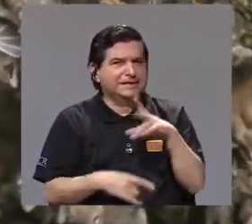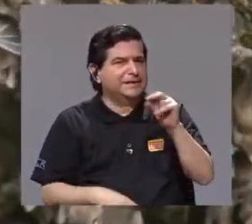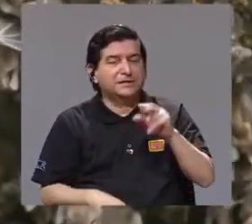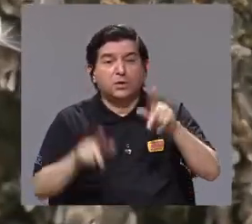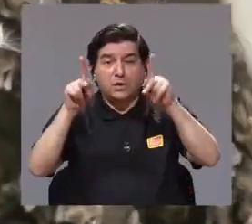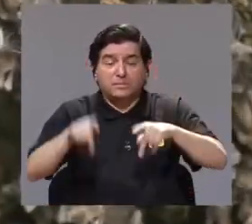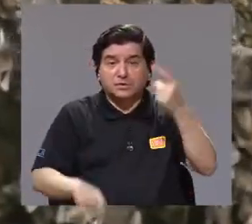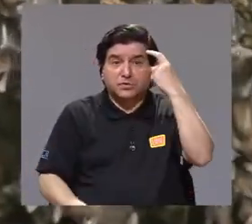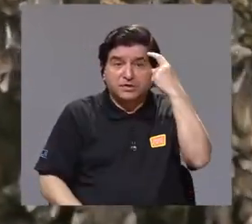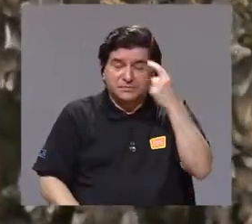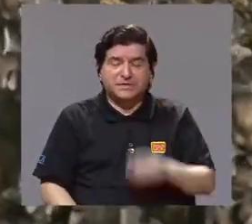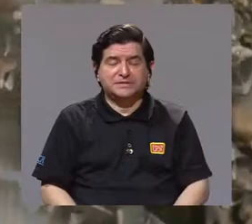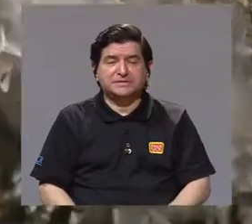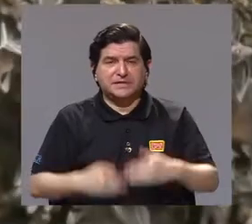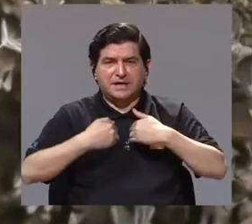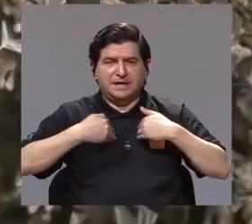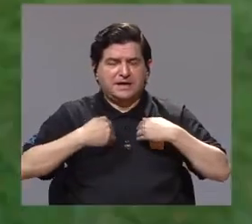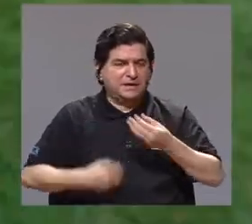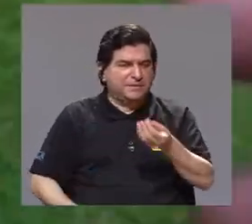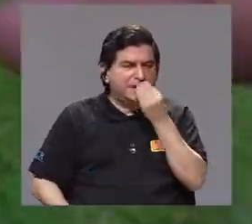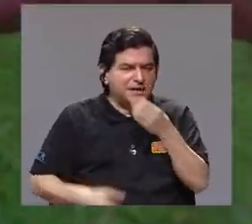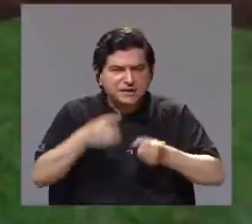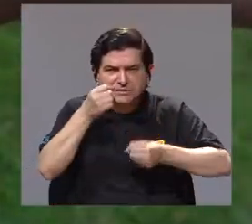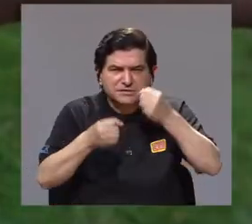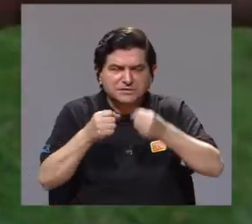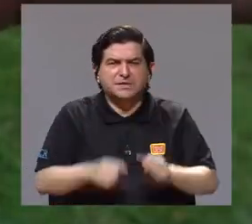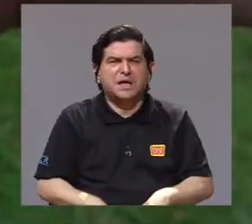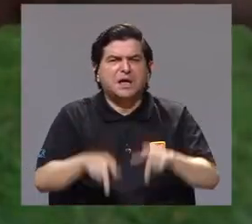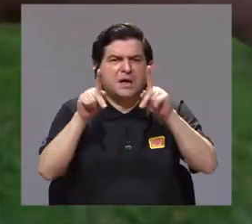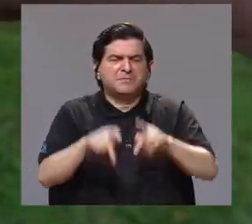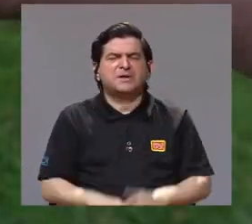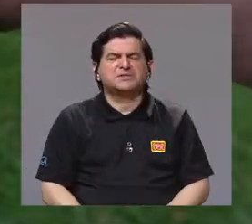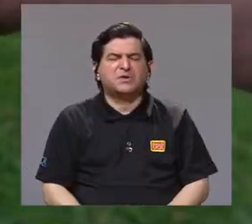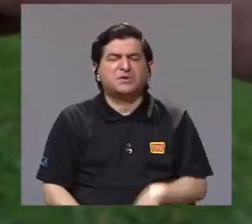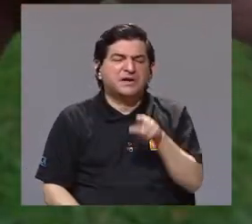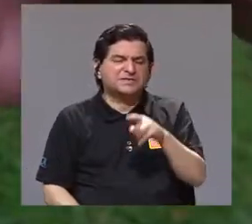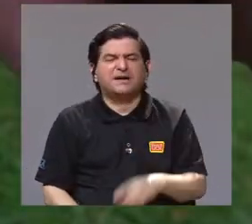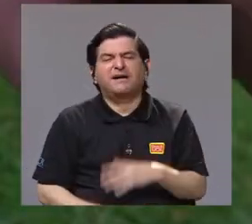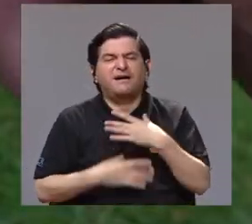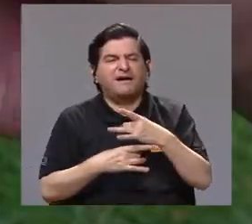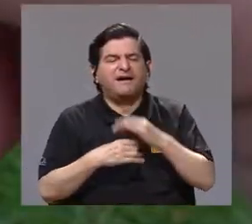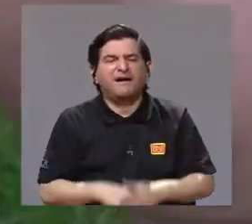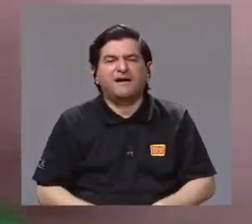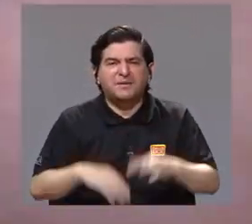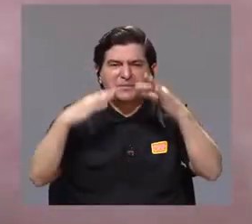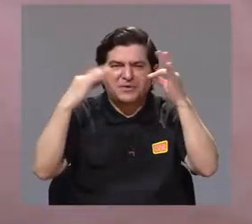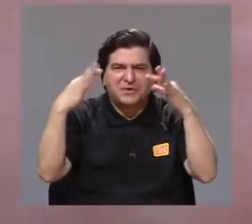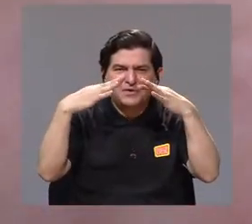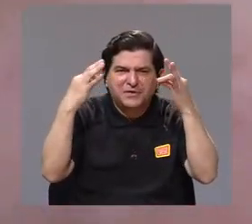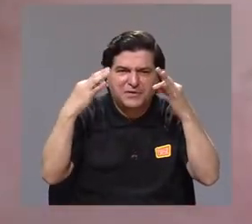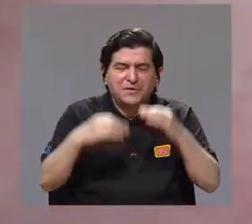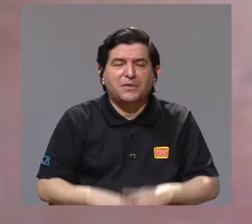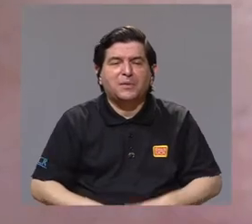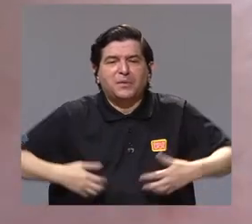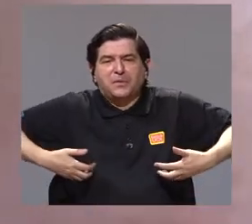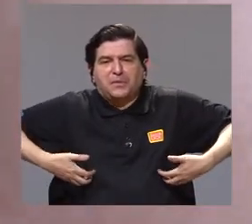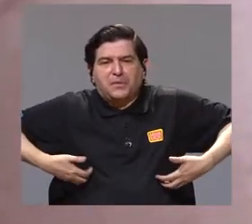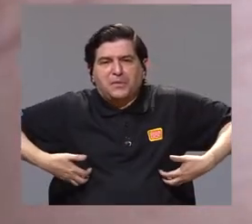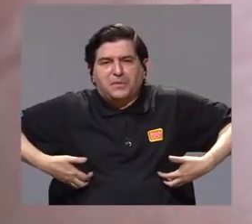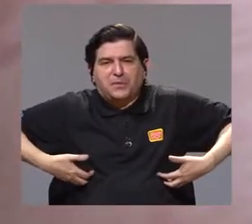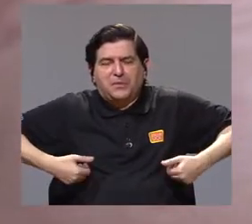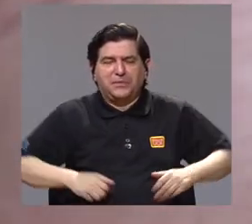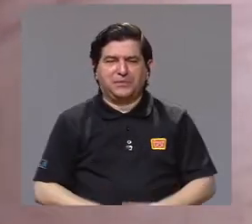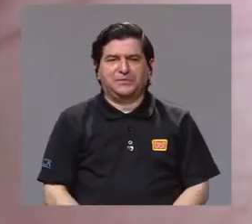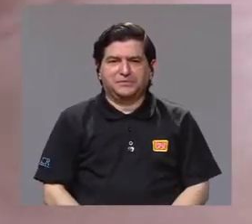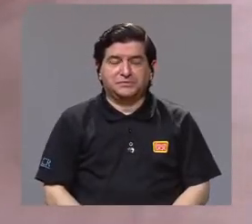más sexy. Cuando la gente piensa en mamíferos, la gente tiene cierta afinidad por los felinos o por los